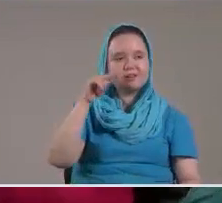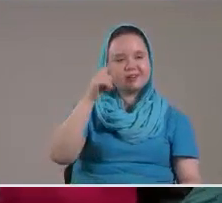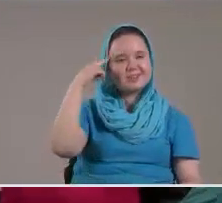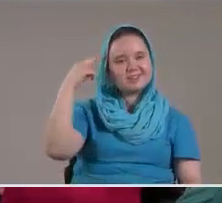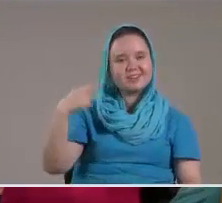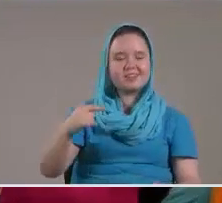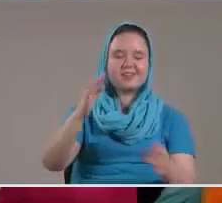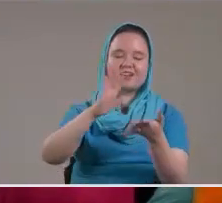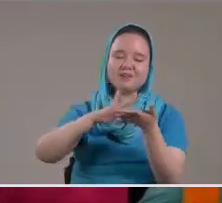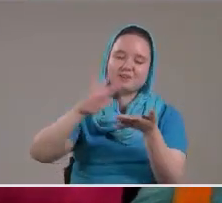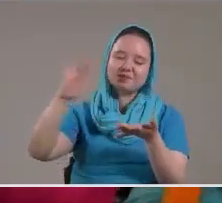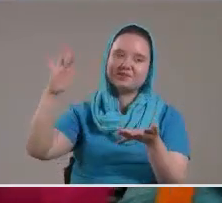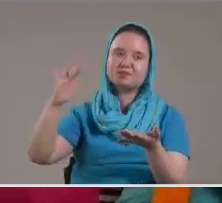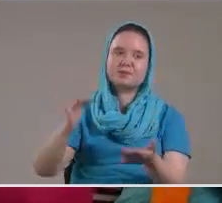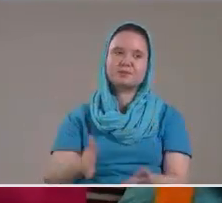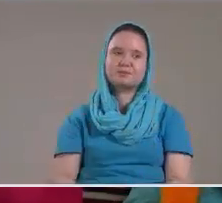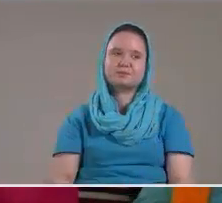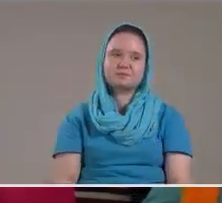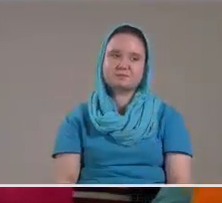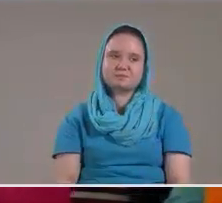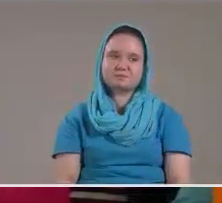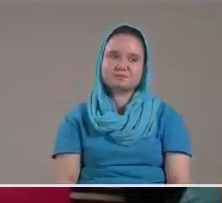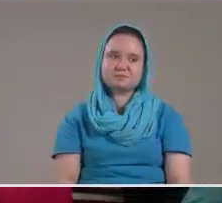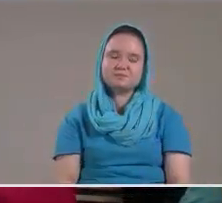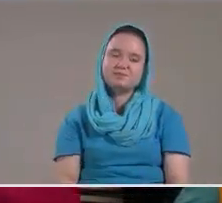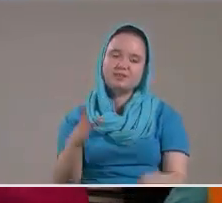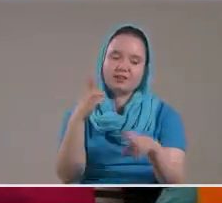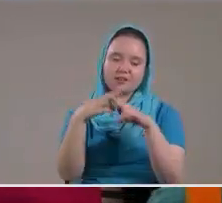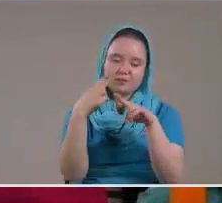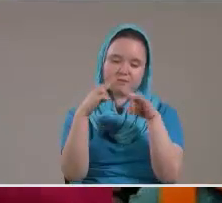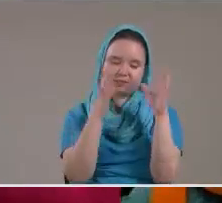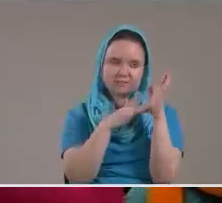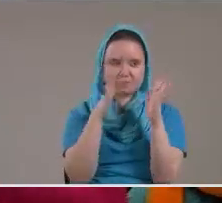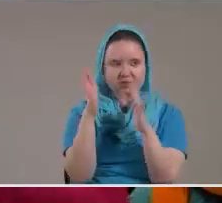Glorioso En el nombre En de Jesús